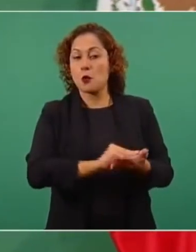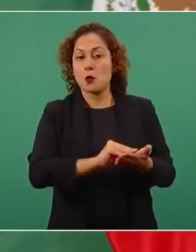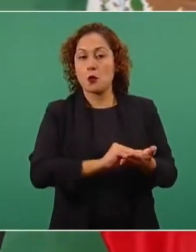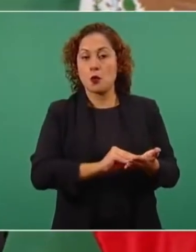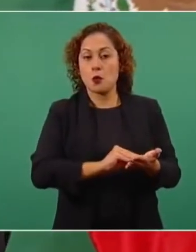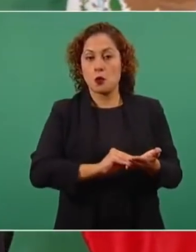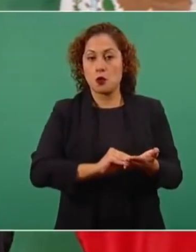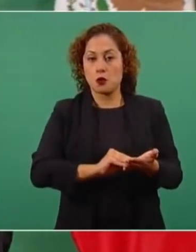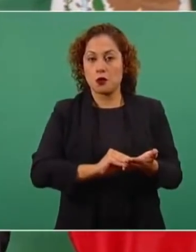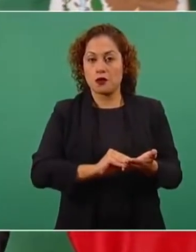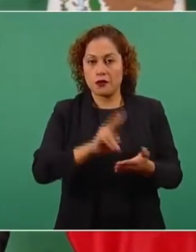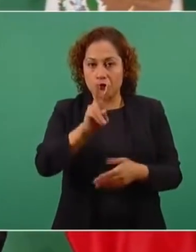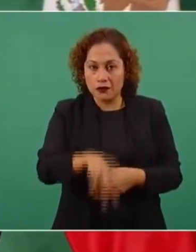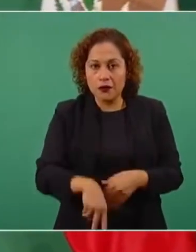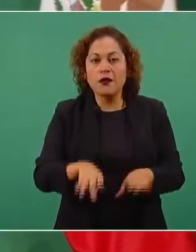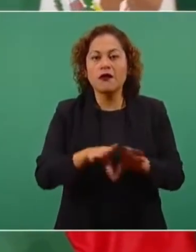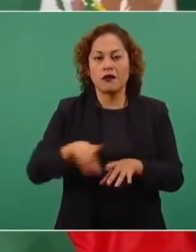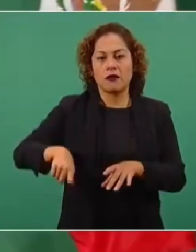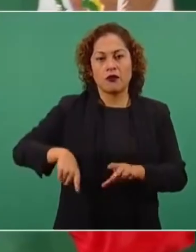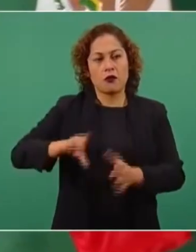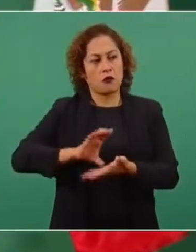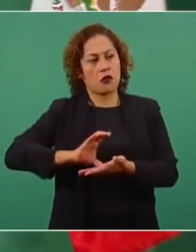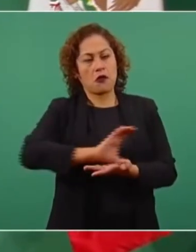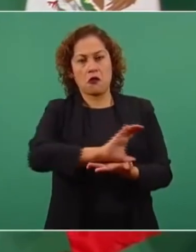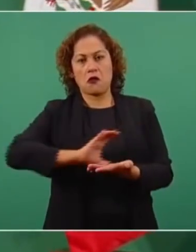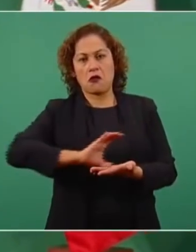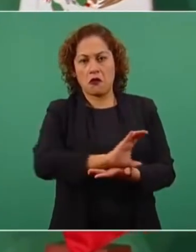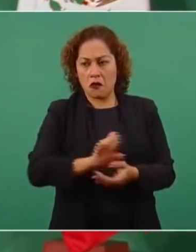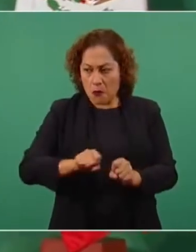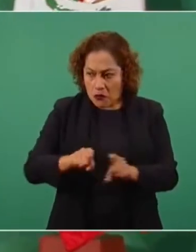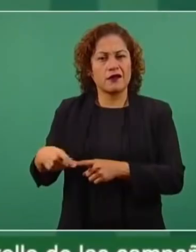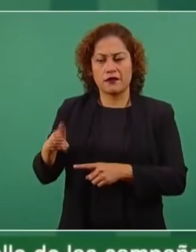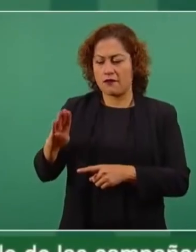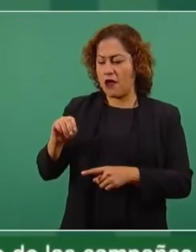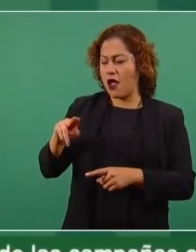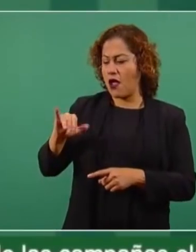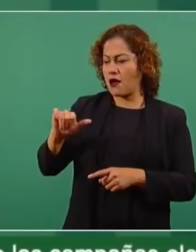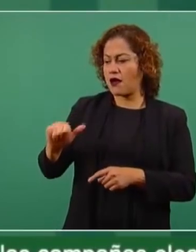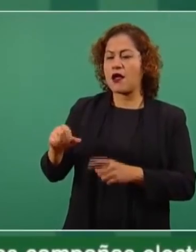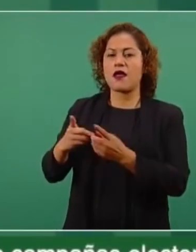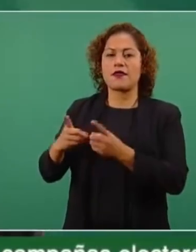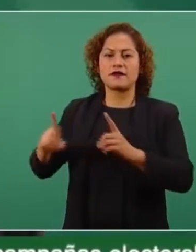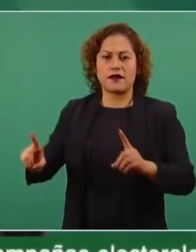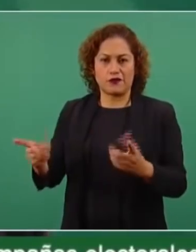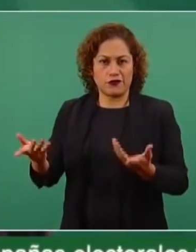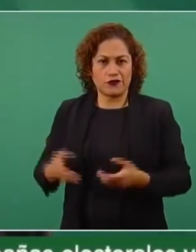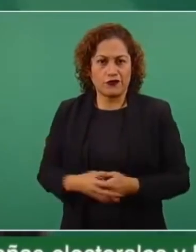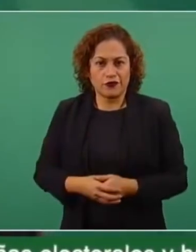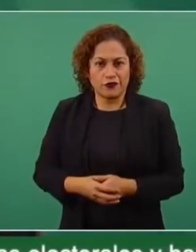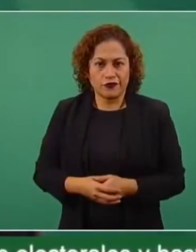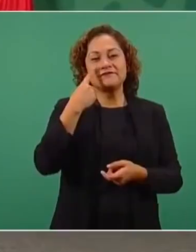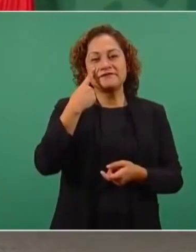cómo recibían créditos de nacional financiera. entonces, todo era puro